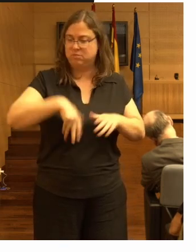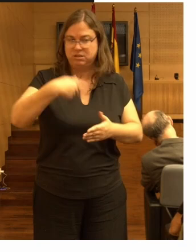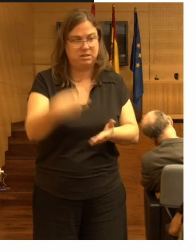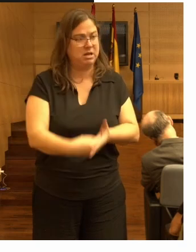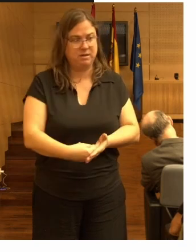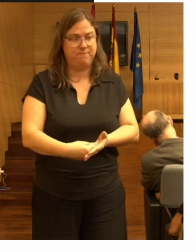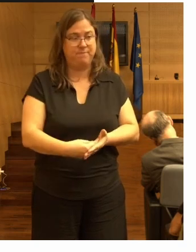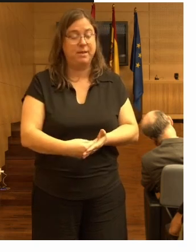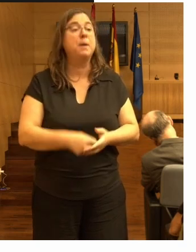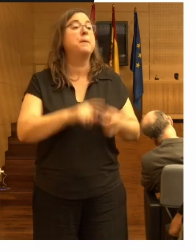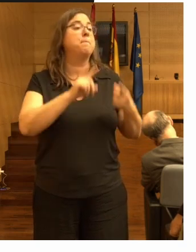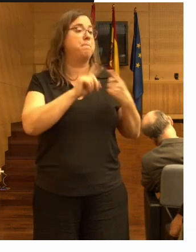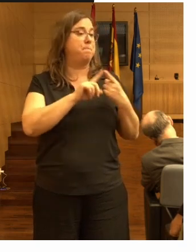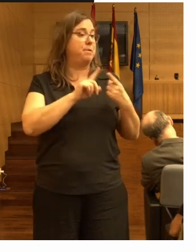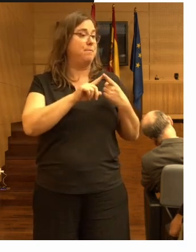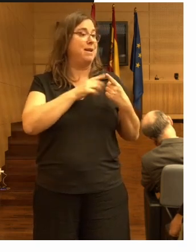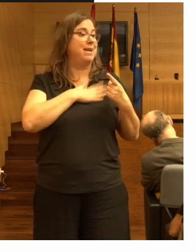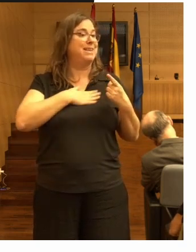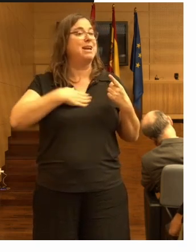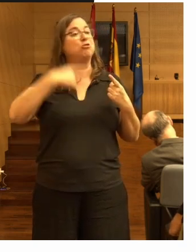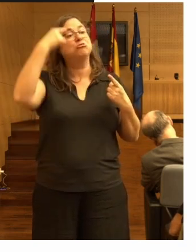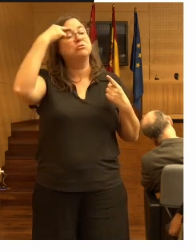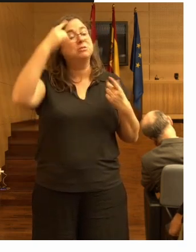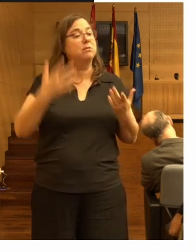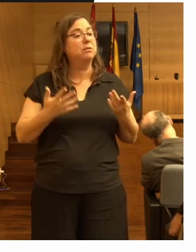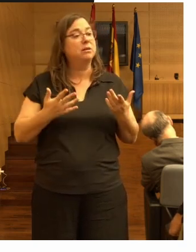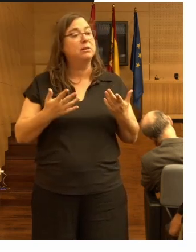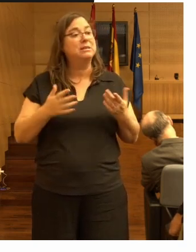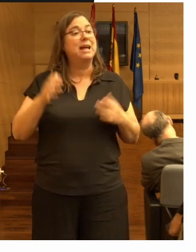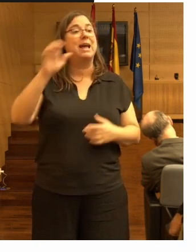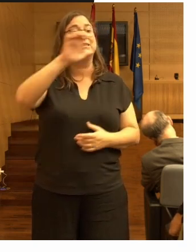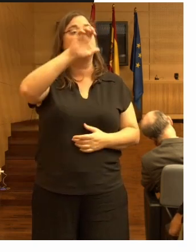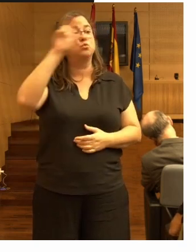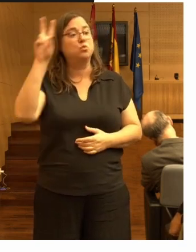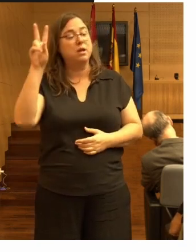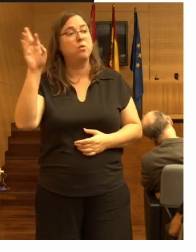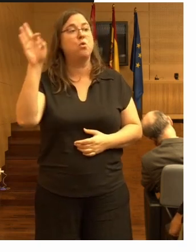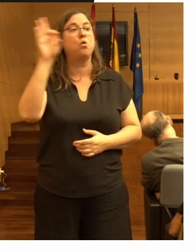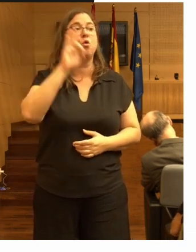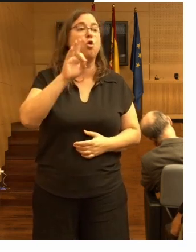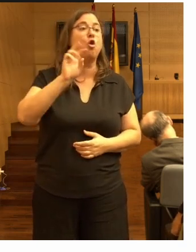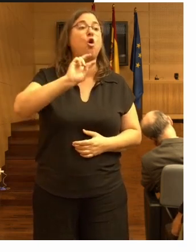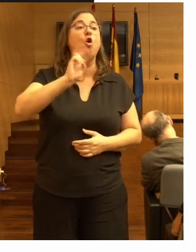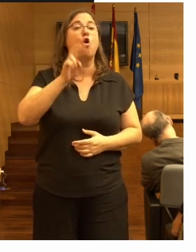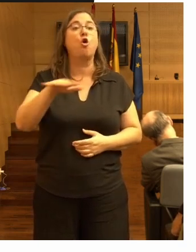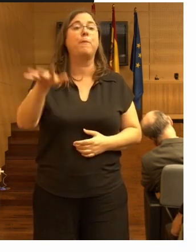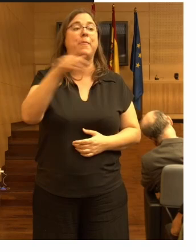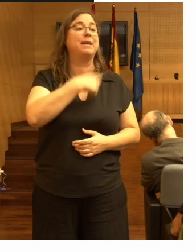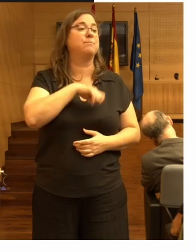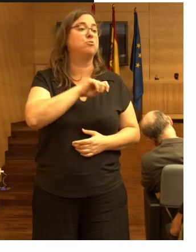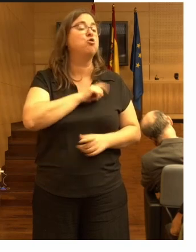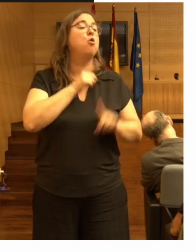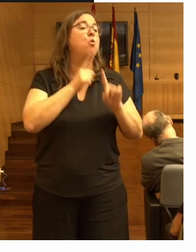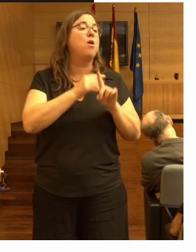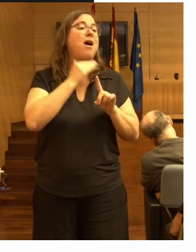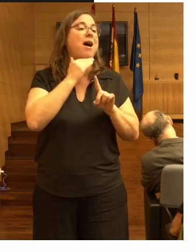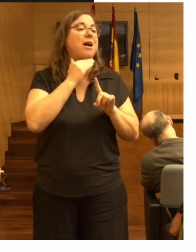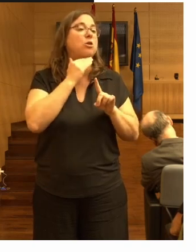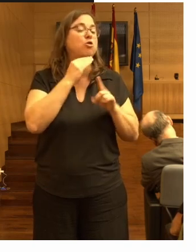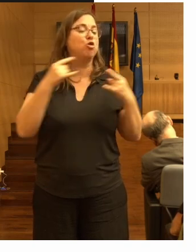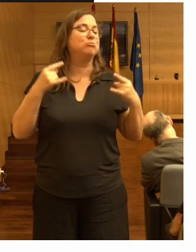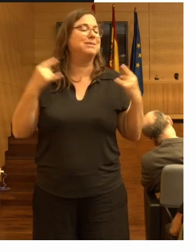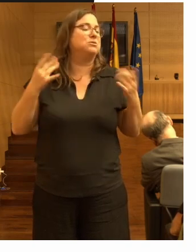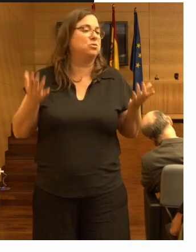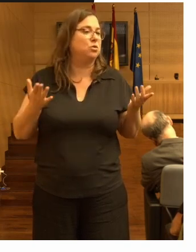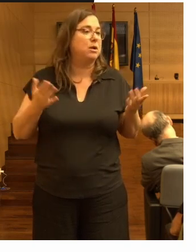entonces para la primera persona quería saber si hay en Estados Unidos o en otras partes de España utilizáis algún tipo de sensor